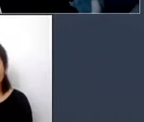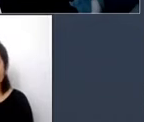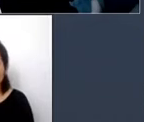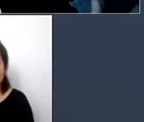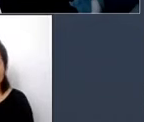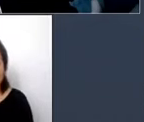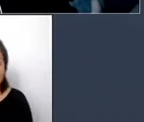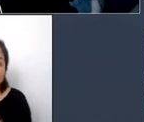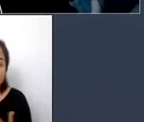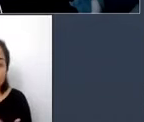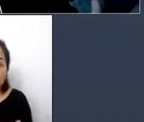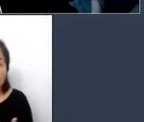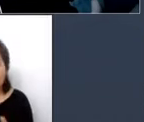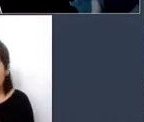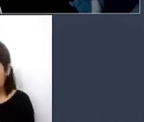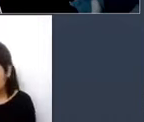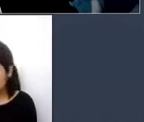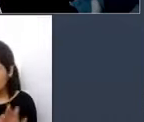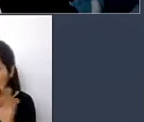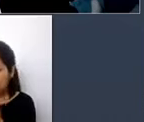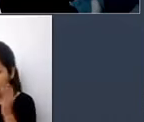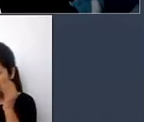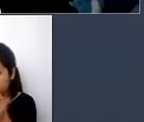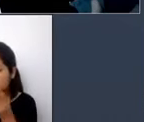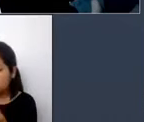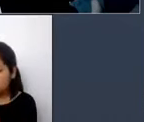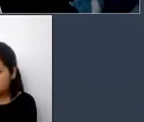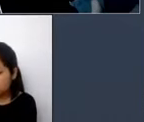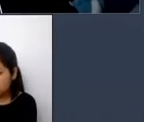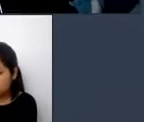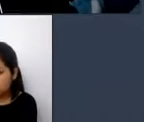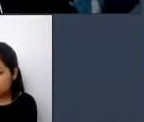interés monetario al interés realmente de los usuarios.